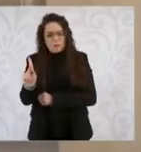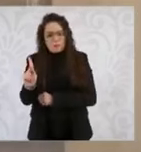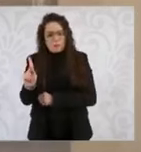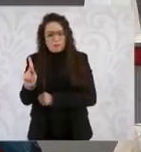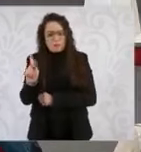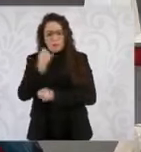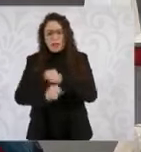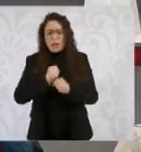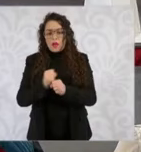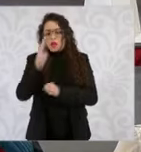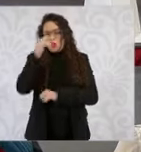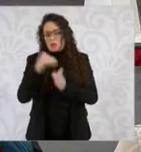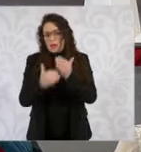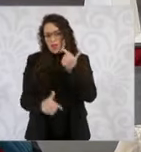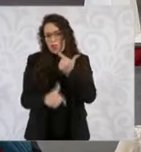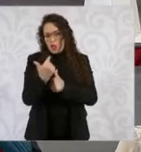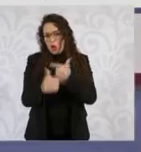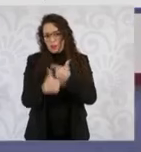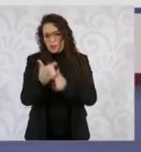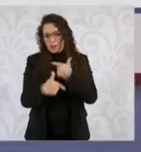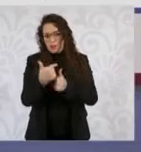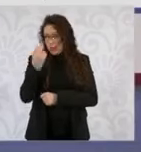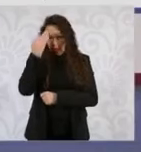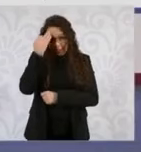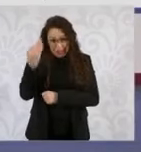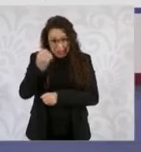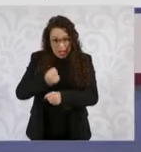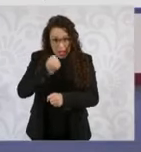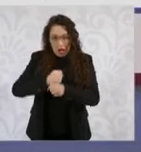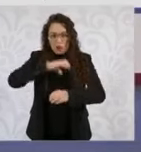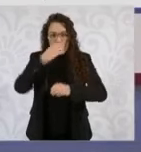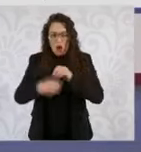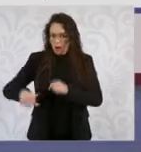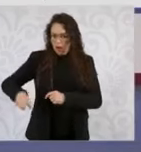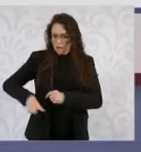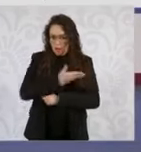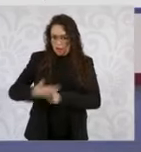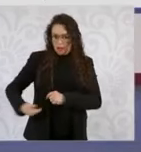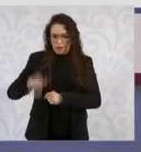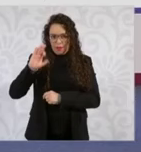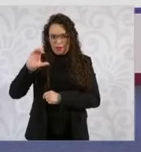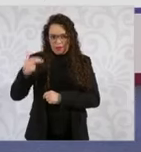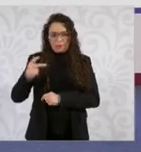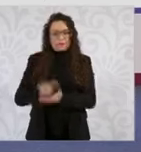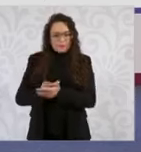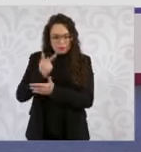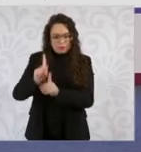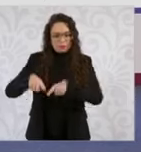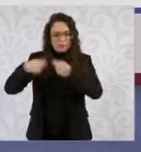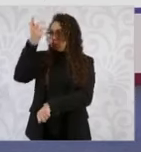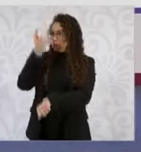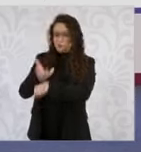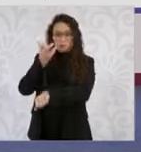2012, cuando termina el sexenio de Felipe Calderón, recibe un reconocimiento por parte de una agencia de